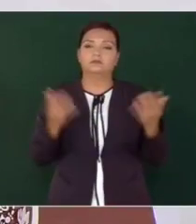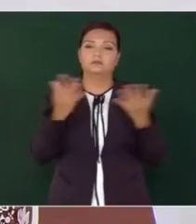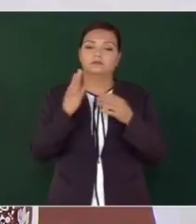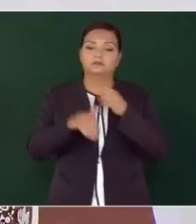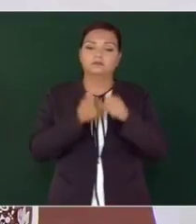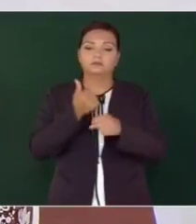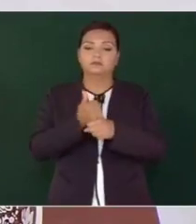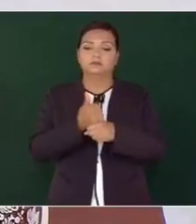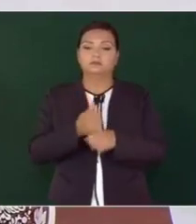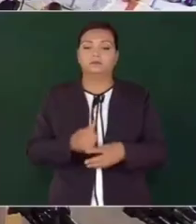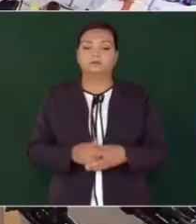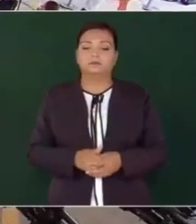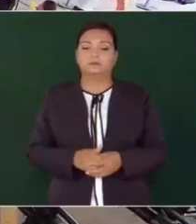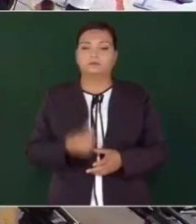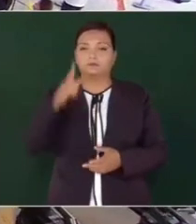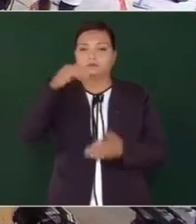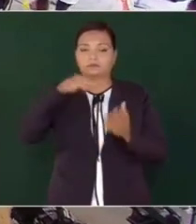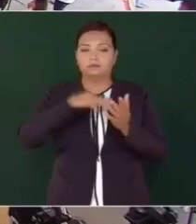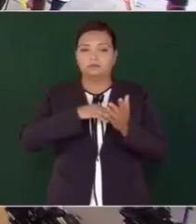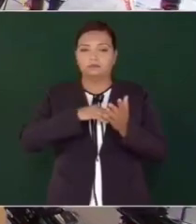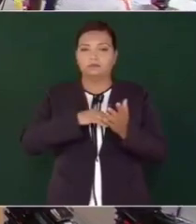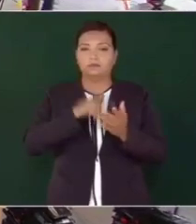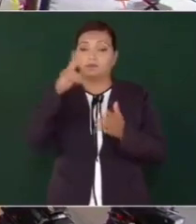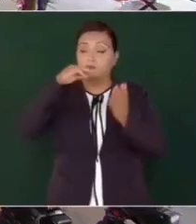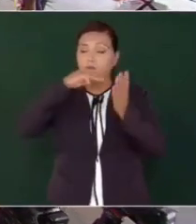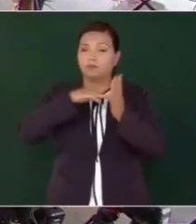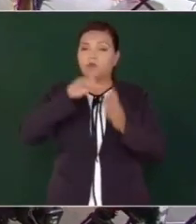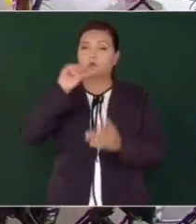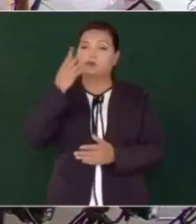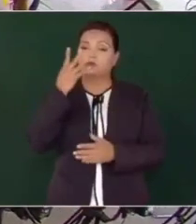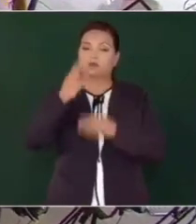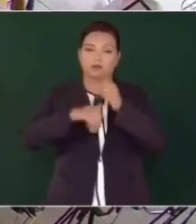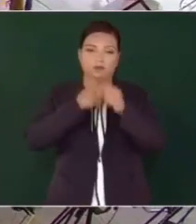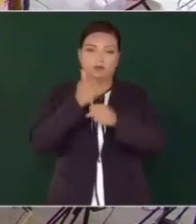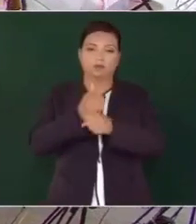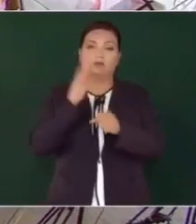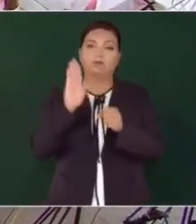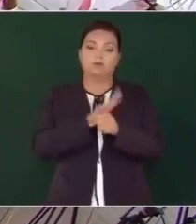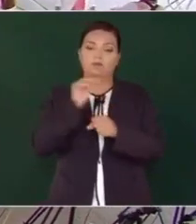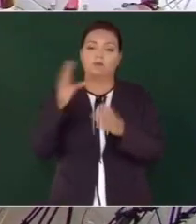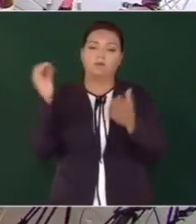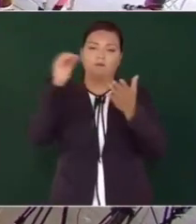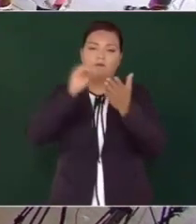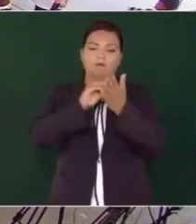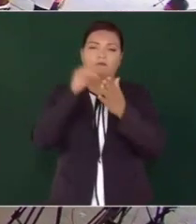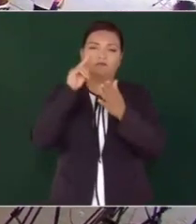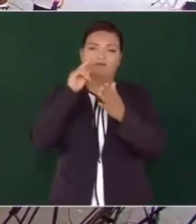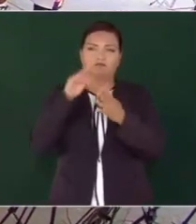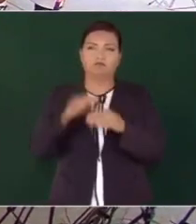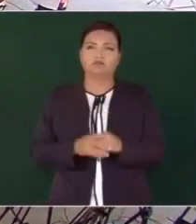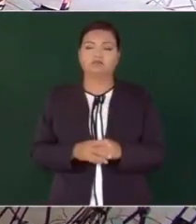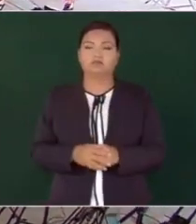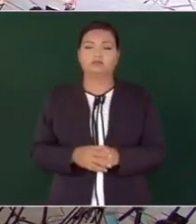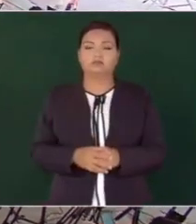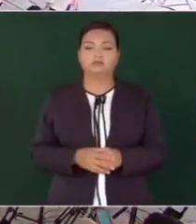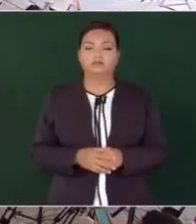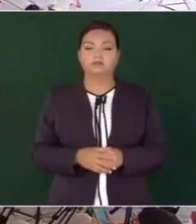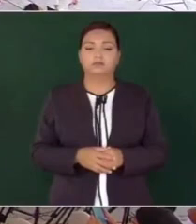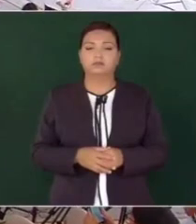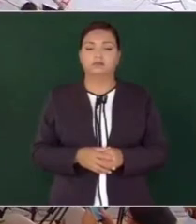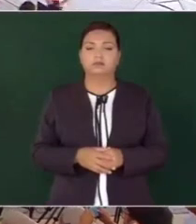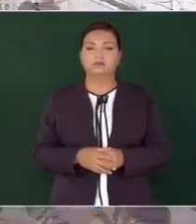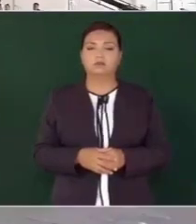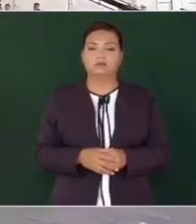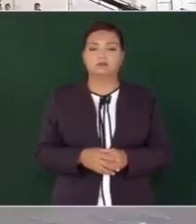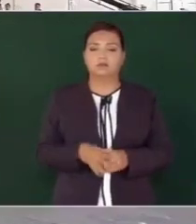2044. ¿Por qué no pones el plano del T?